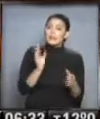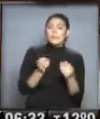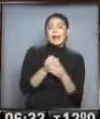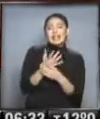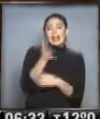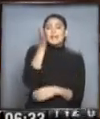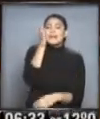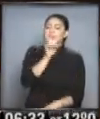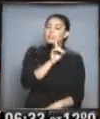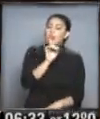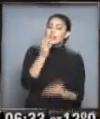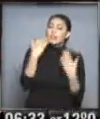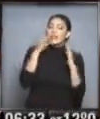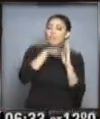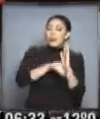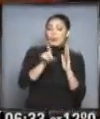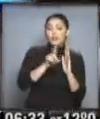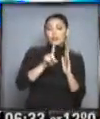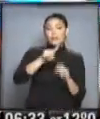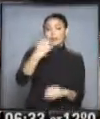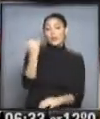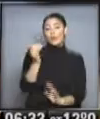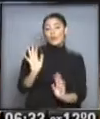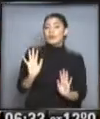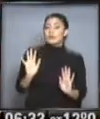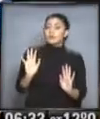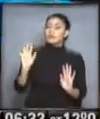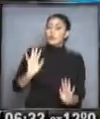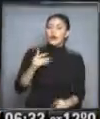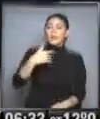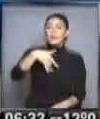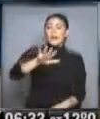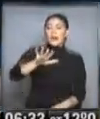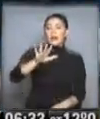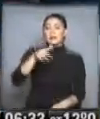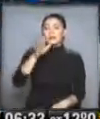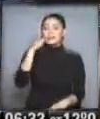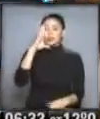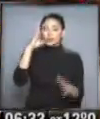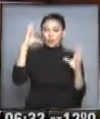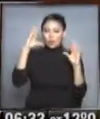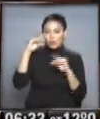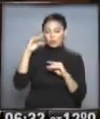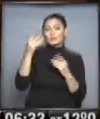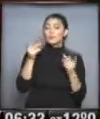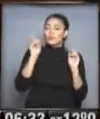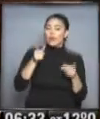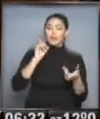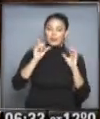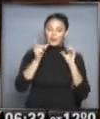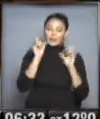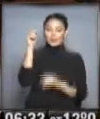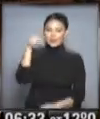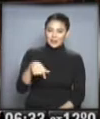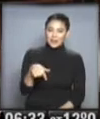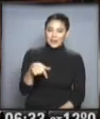no se note tanto el descenso de la temperatura. Mañana, jueves, quizás se empiece a notar mucho más hacia la noche. Pero bueno, a disfrutar el día de